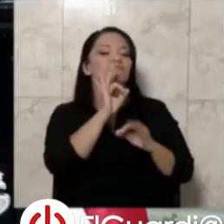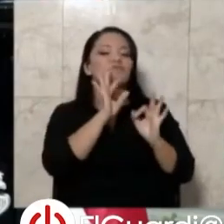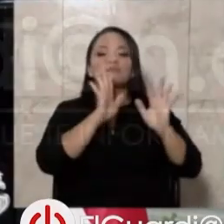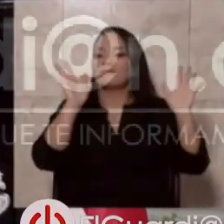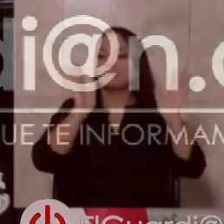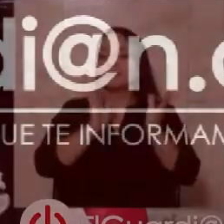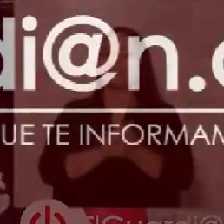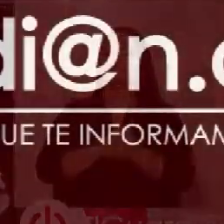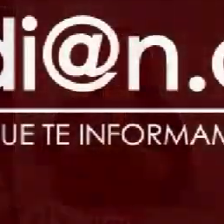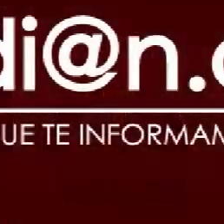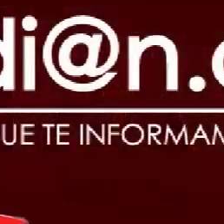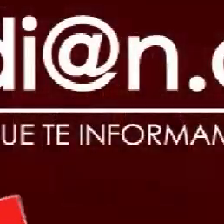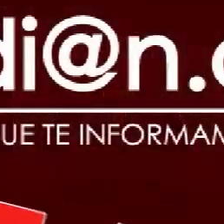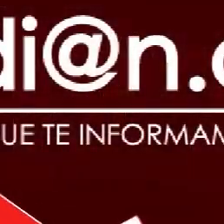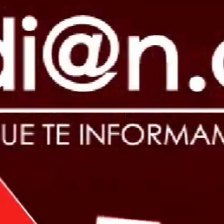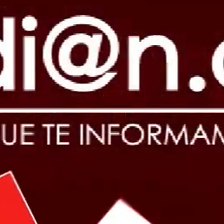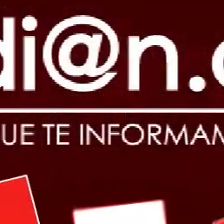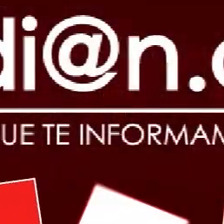Continuamos.